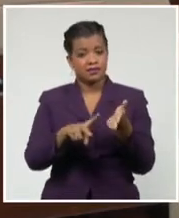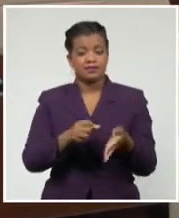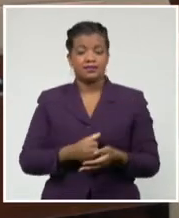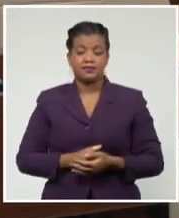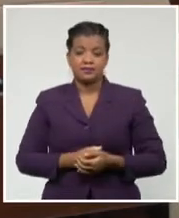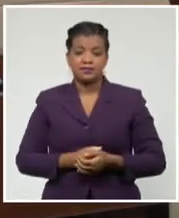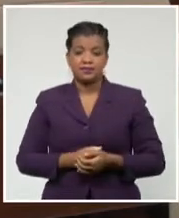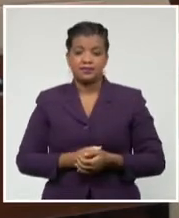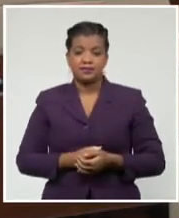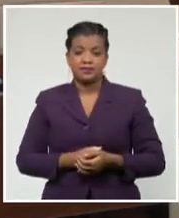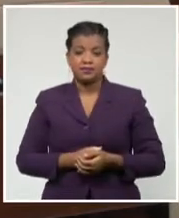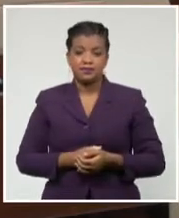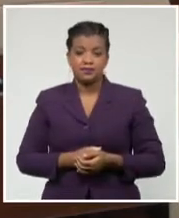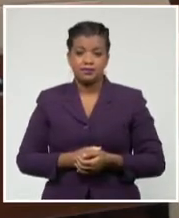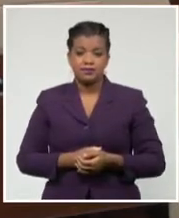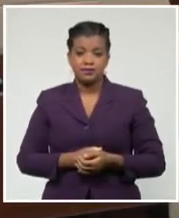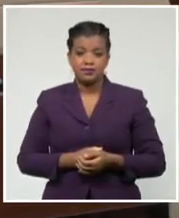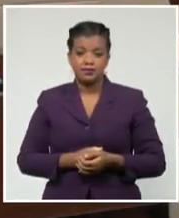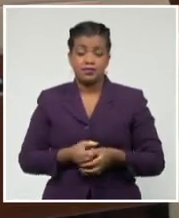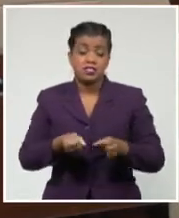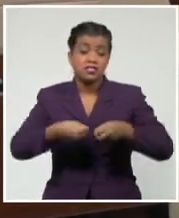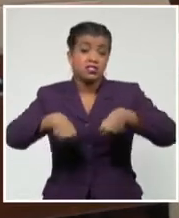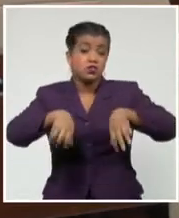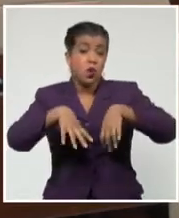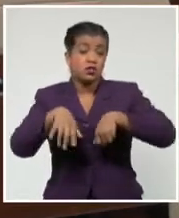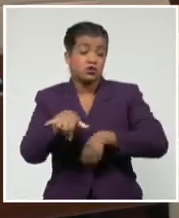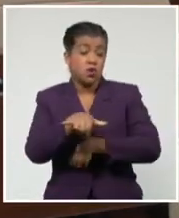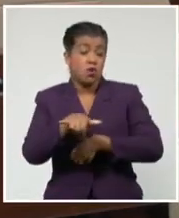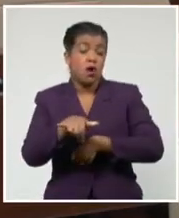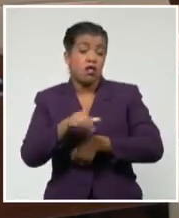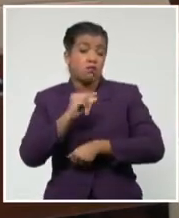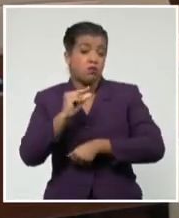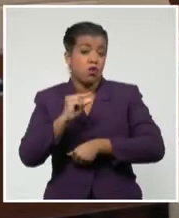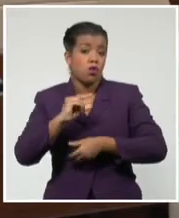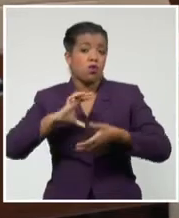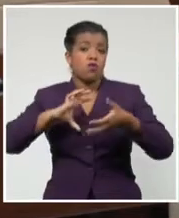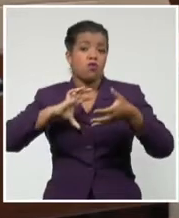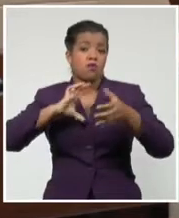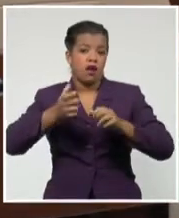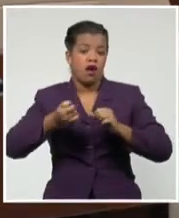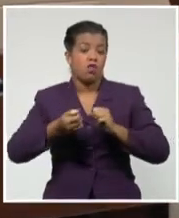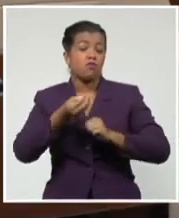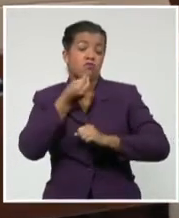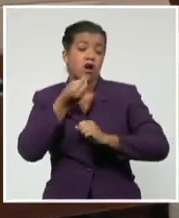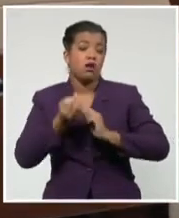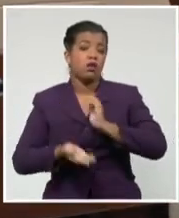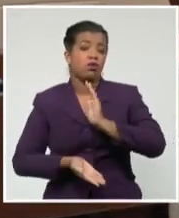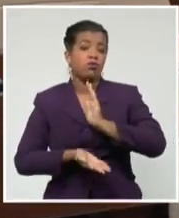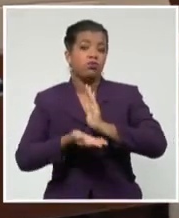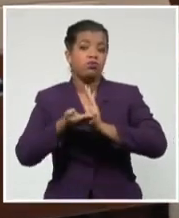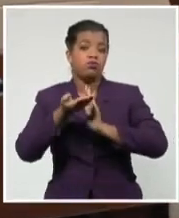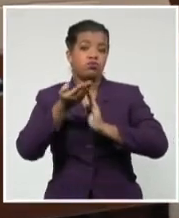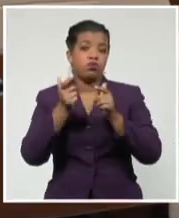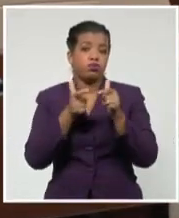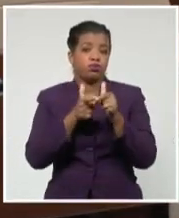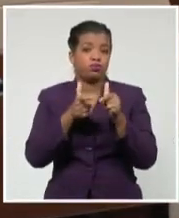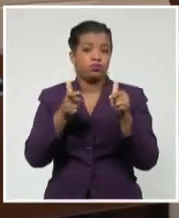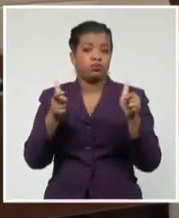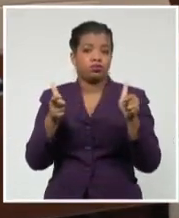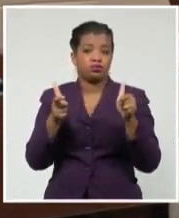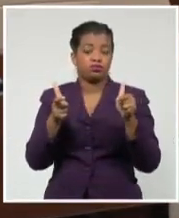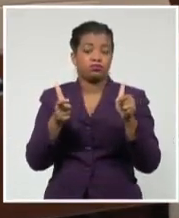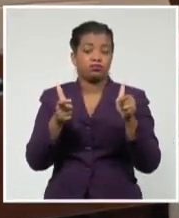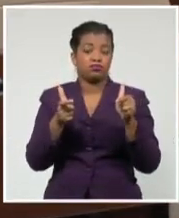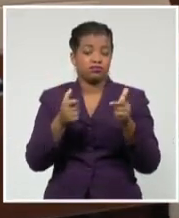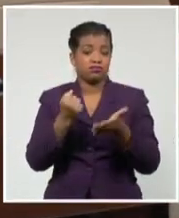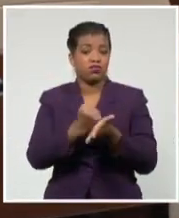La situación en realidad, fíjense que en todos los casos se prevé un aumento de la cantidad de confirmados, por lo tanto hay que seguir extremando las